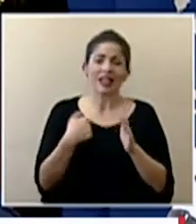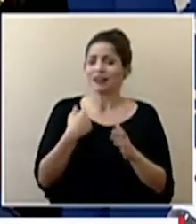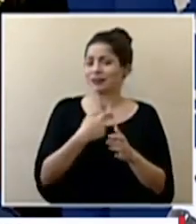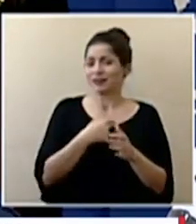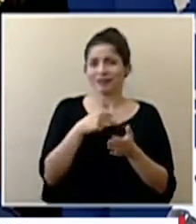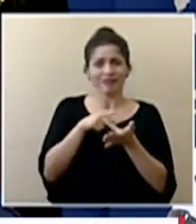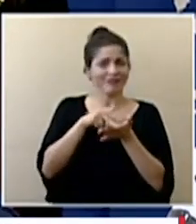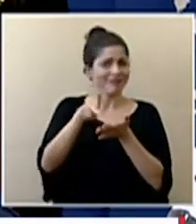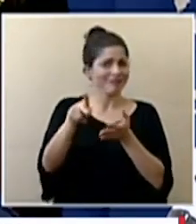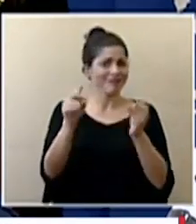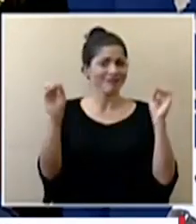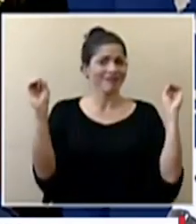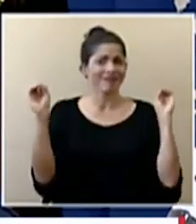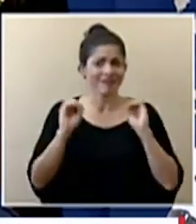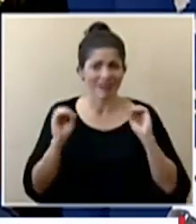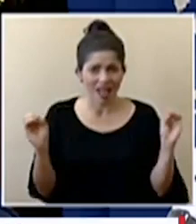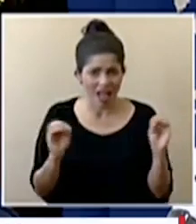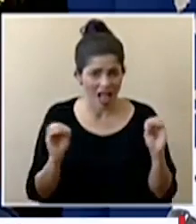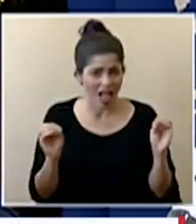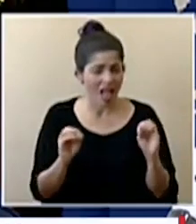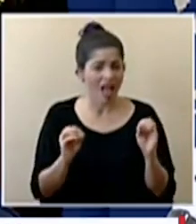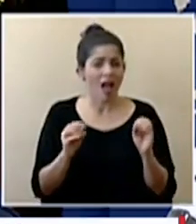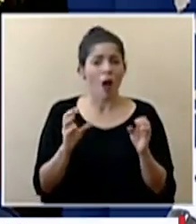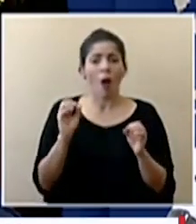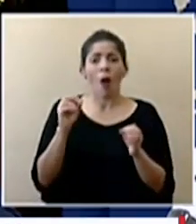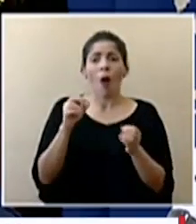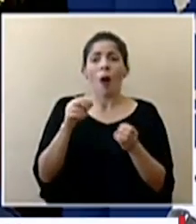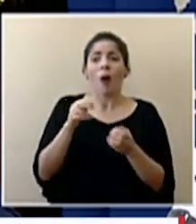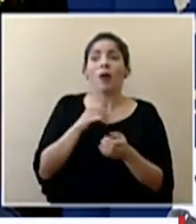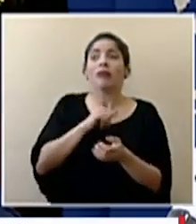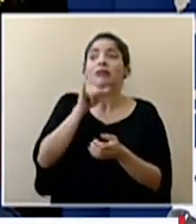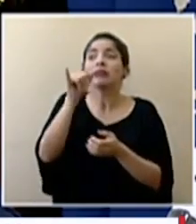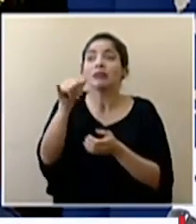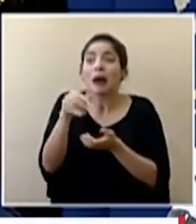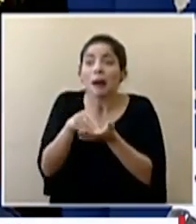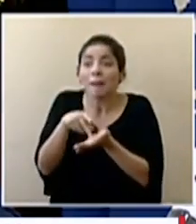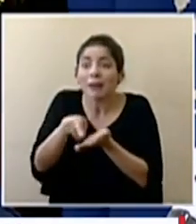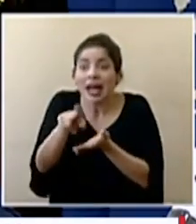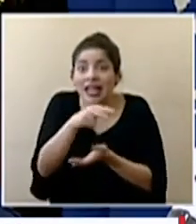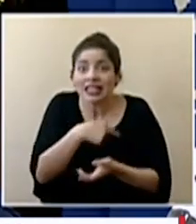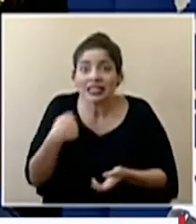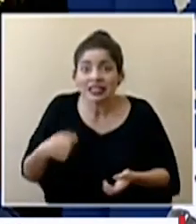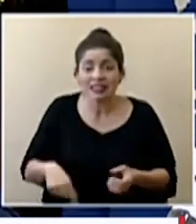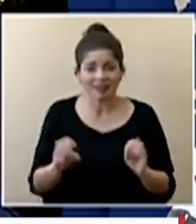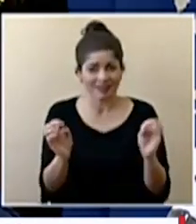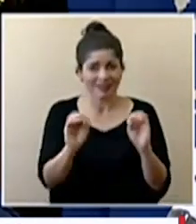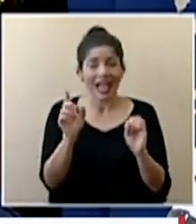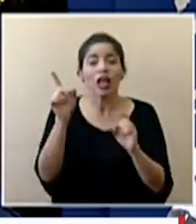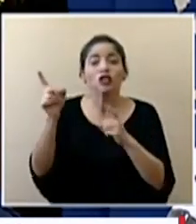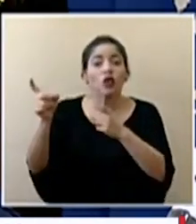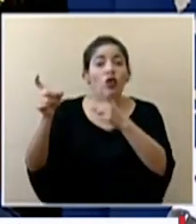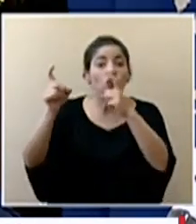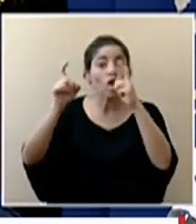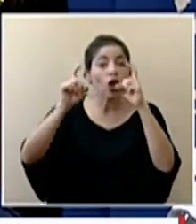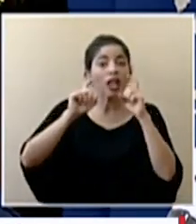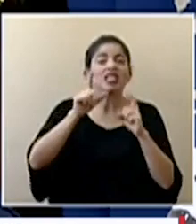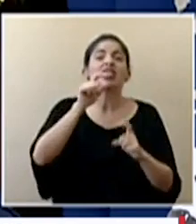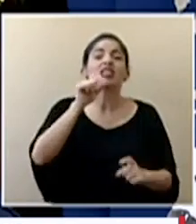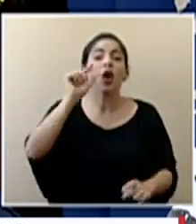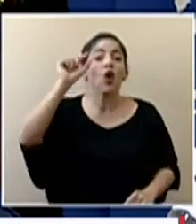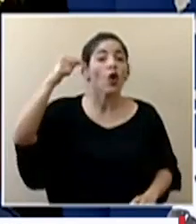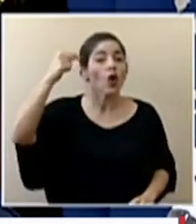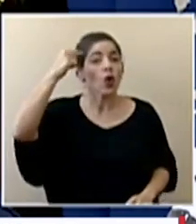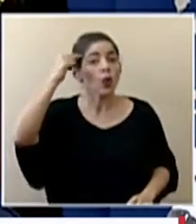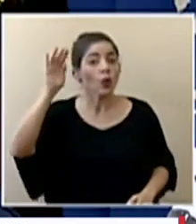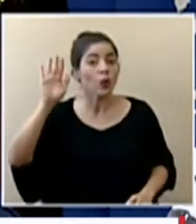desembolso de fondos no hay un pago local que se vaya a hacer en China es una donación del gobierno